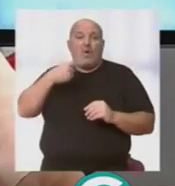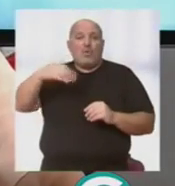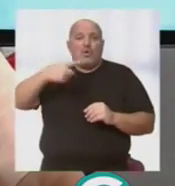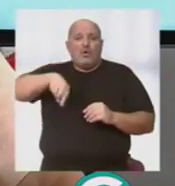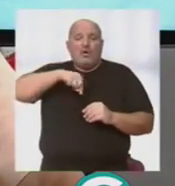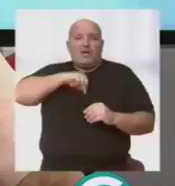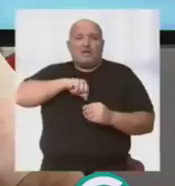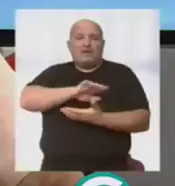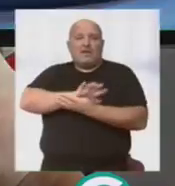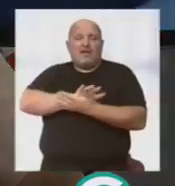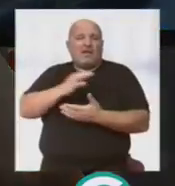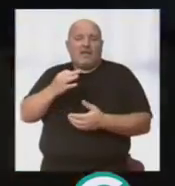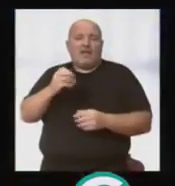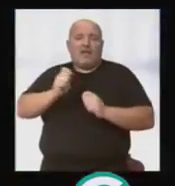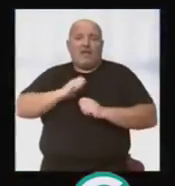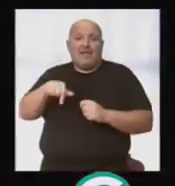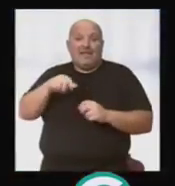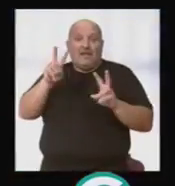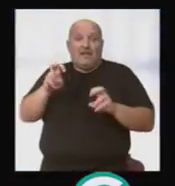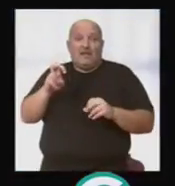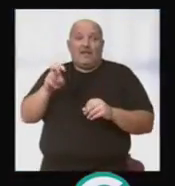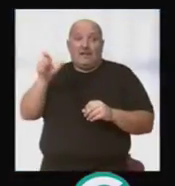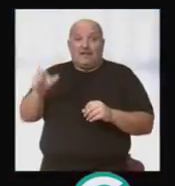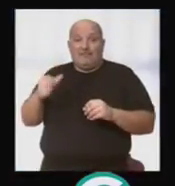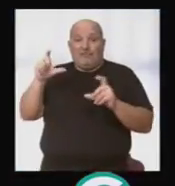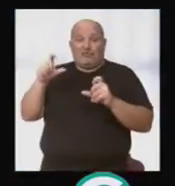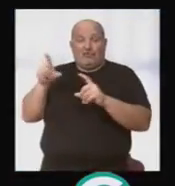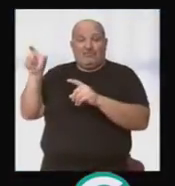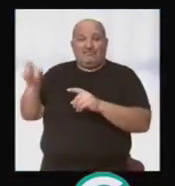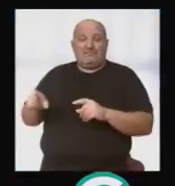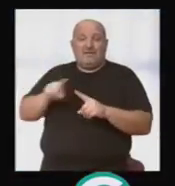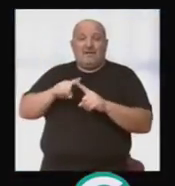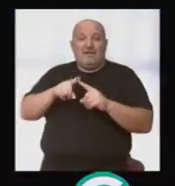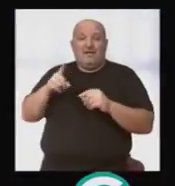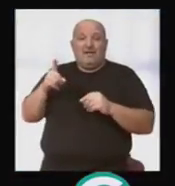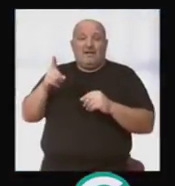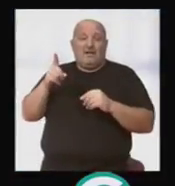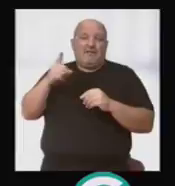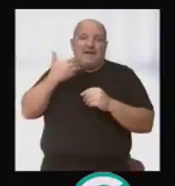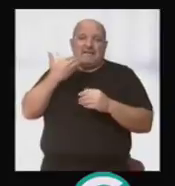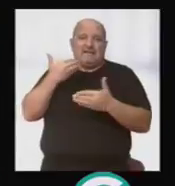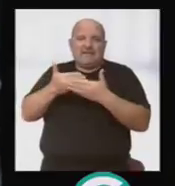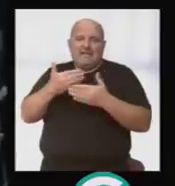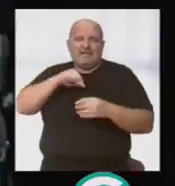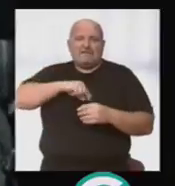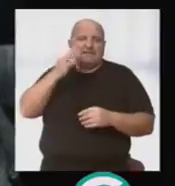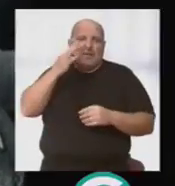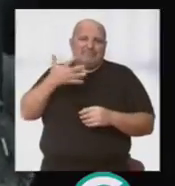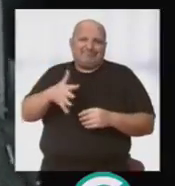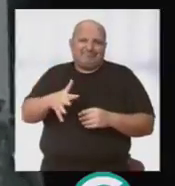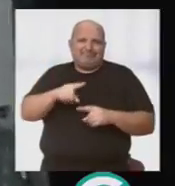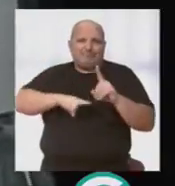única tranquilidad que me queda en todo esto es que Manolo ya en su etapa final estaba ya muy delicado de salud,